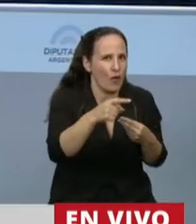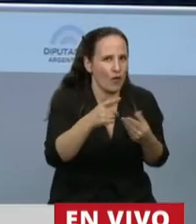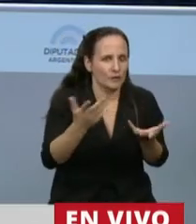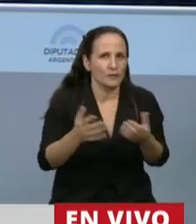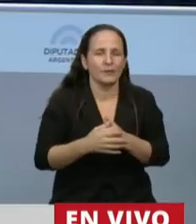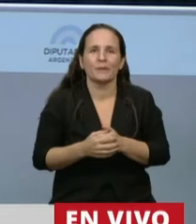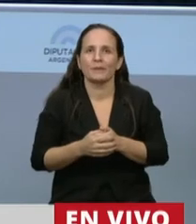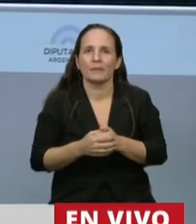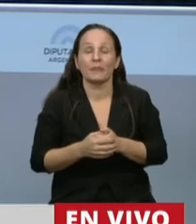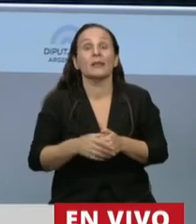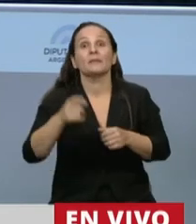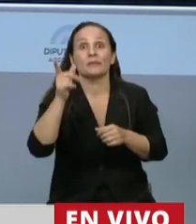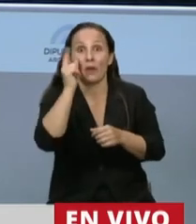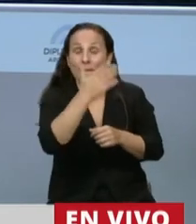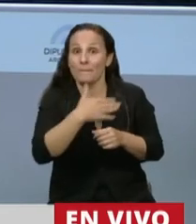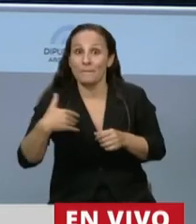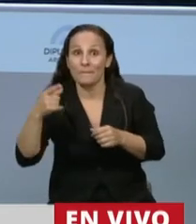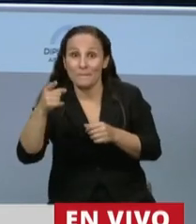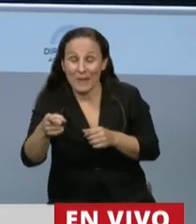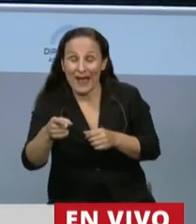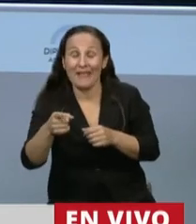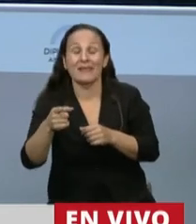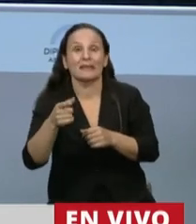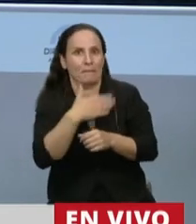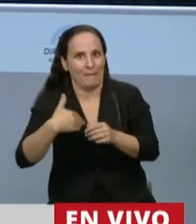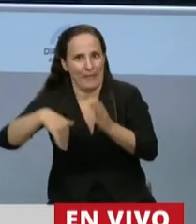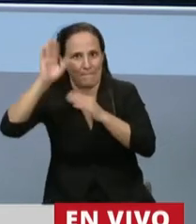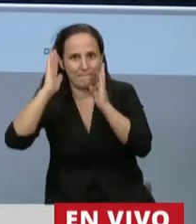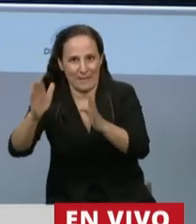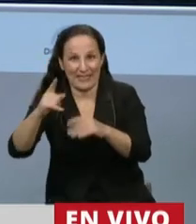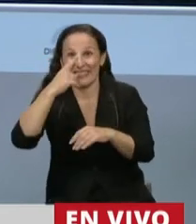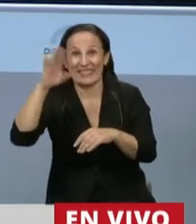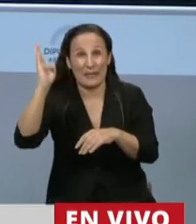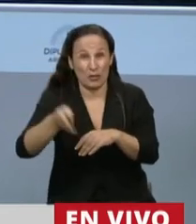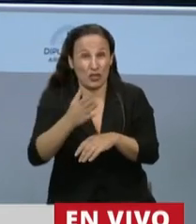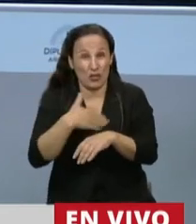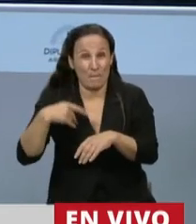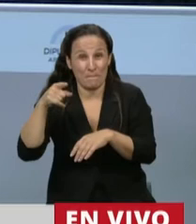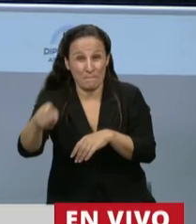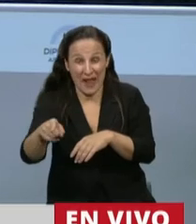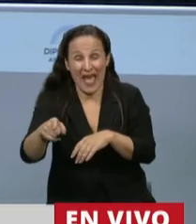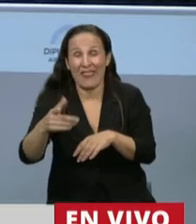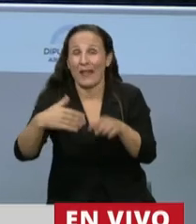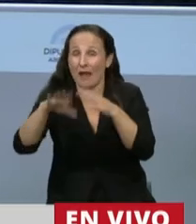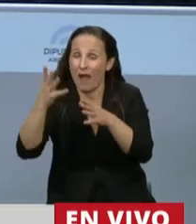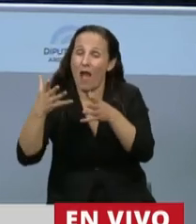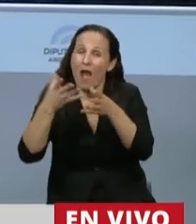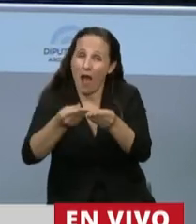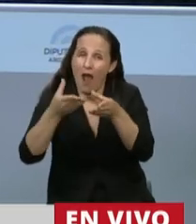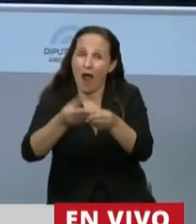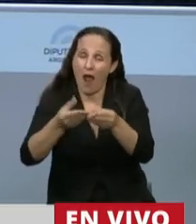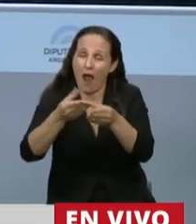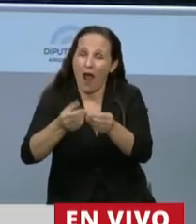Y por último, a los padres, fundamentalmente, como dije, a las madres. El 70% de las madres está acompañando en una tarea